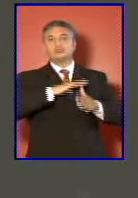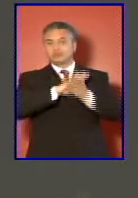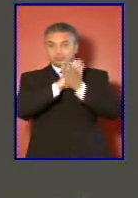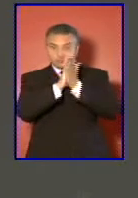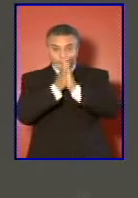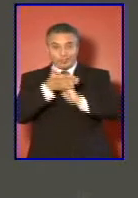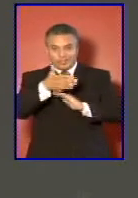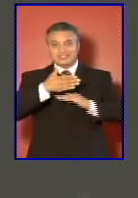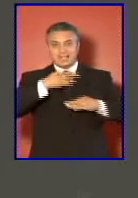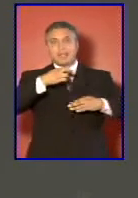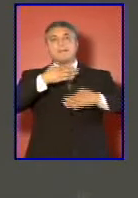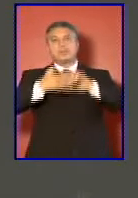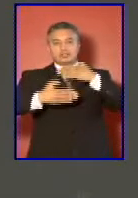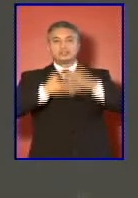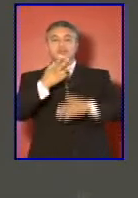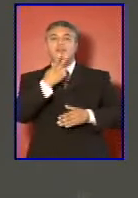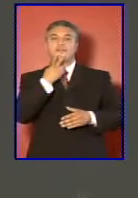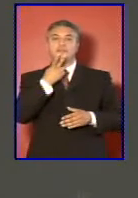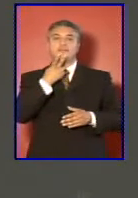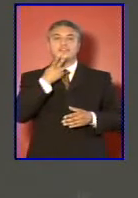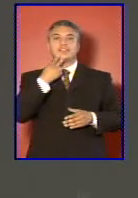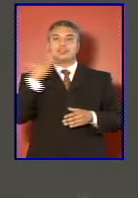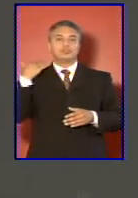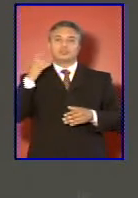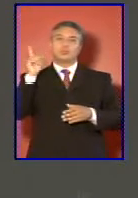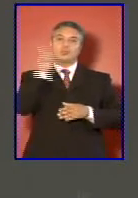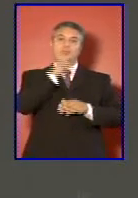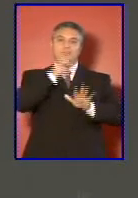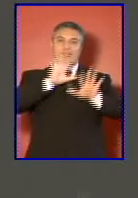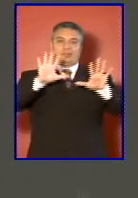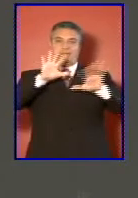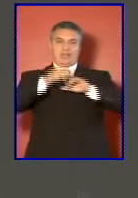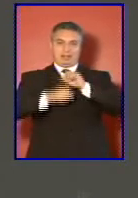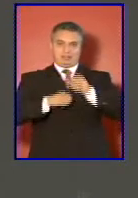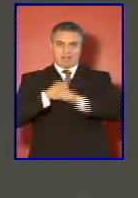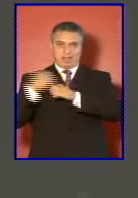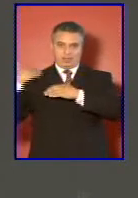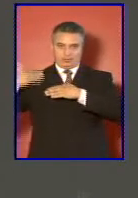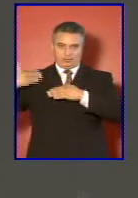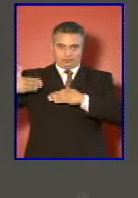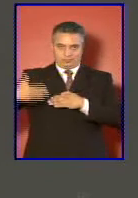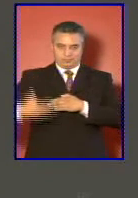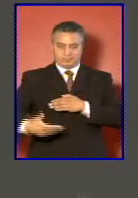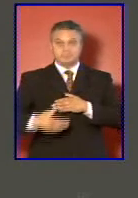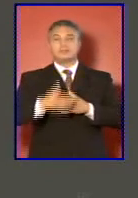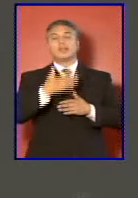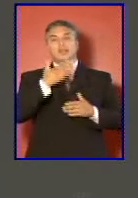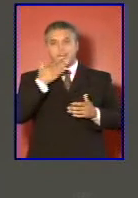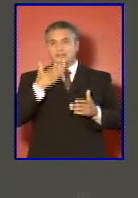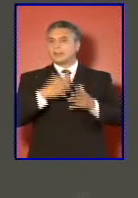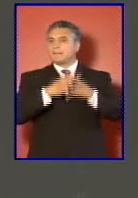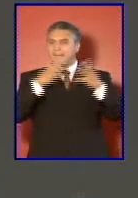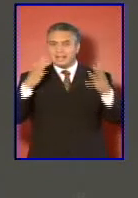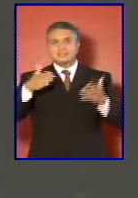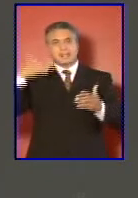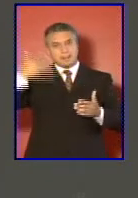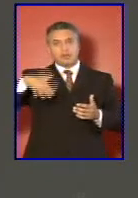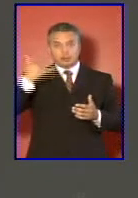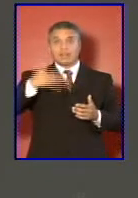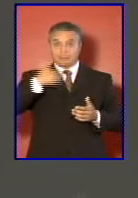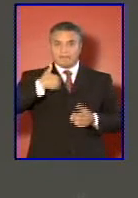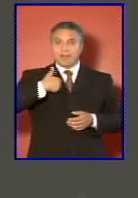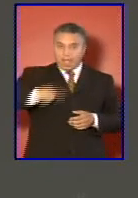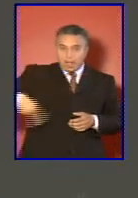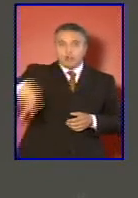10 años. Particular relevancia ha tenido para nosotros elevar